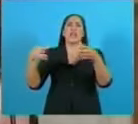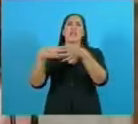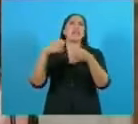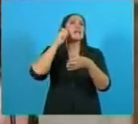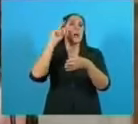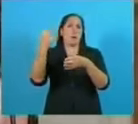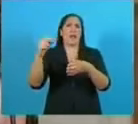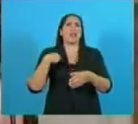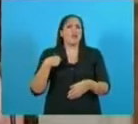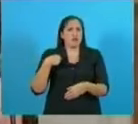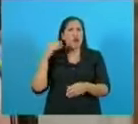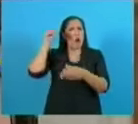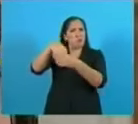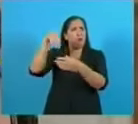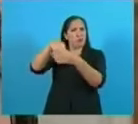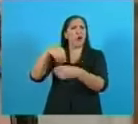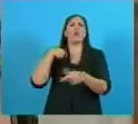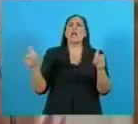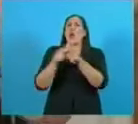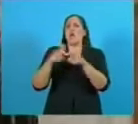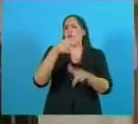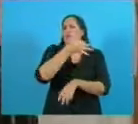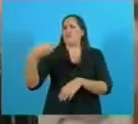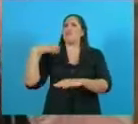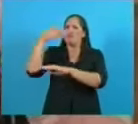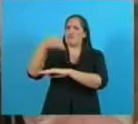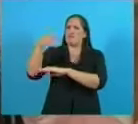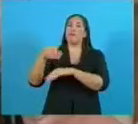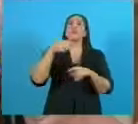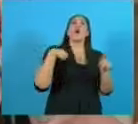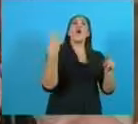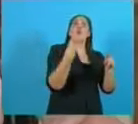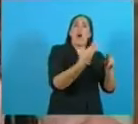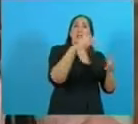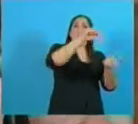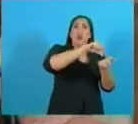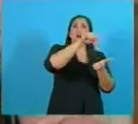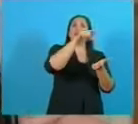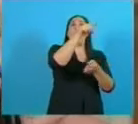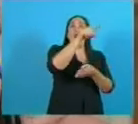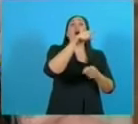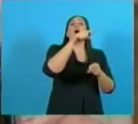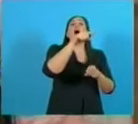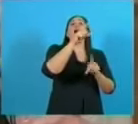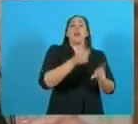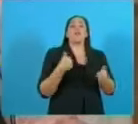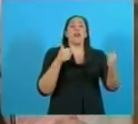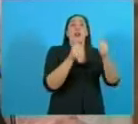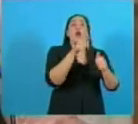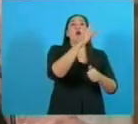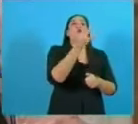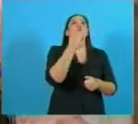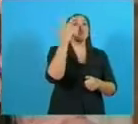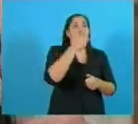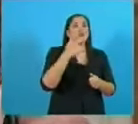Yo he participado en todas las reuniones del G20, desde Washington con Bush hasta la última, bueno, la última no pude ir por razones de